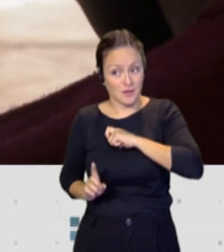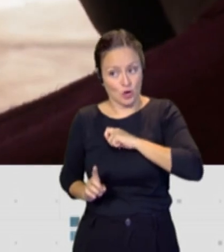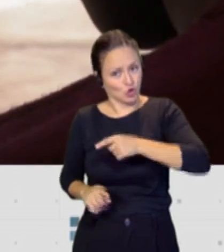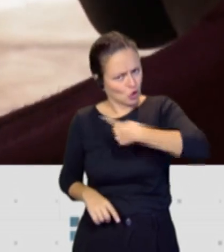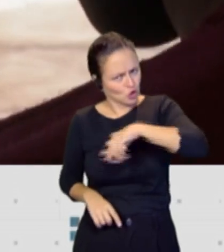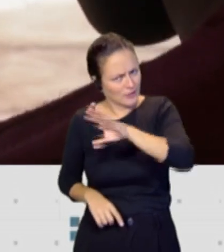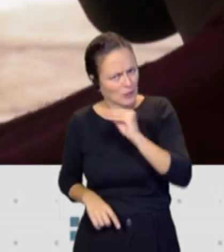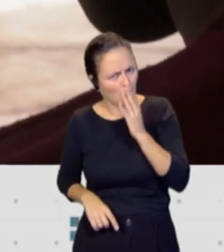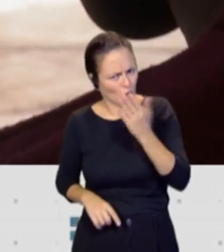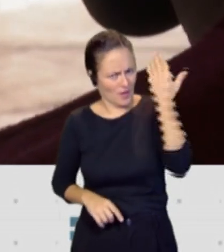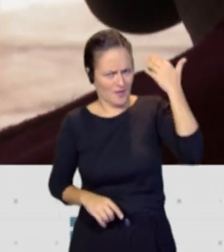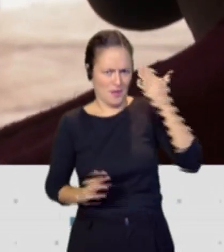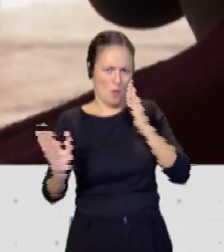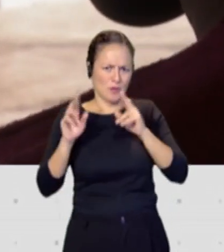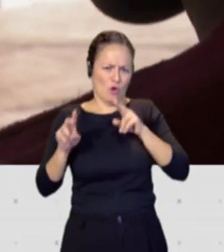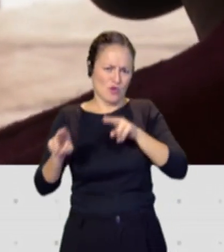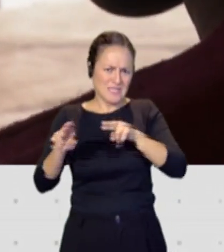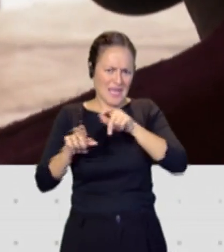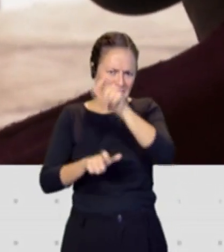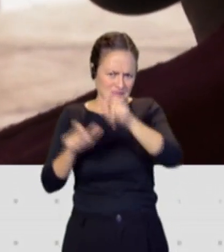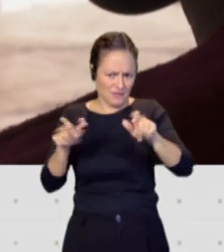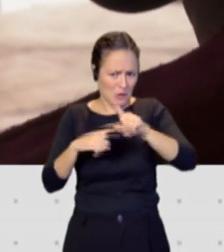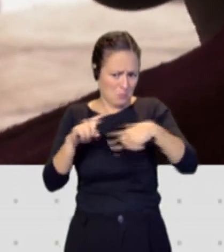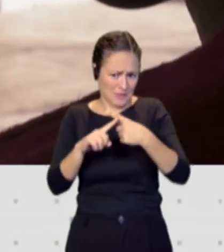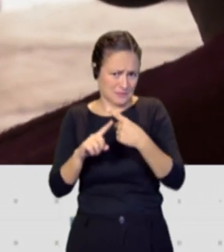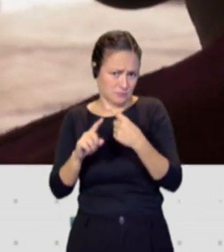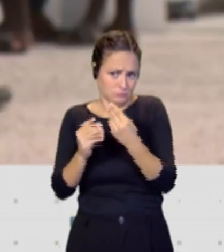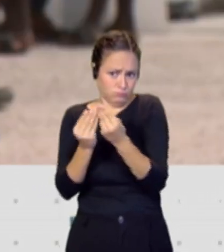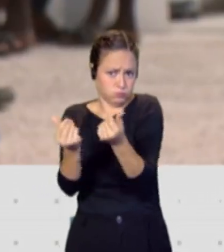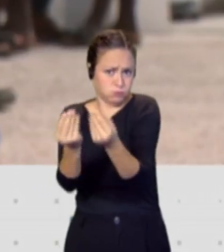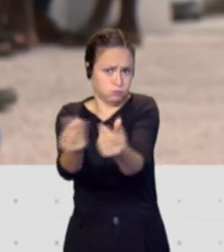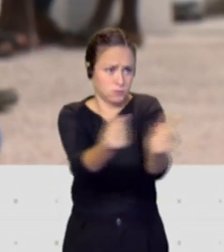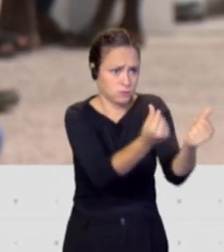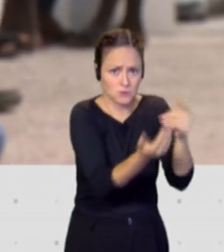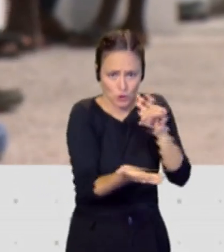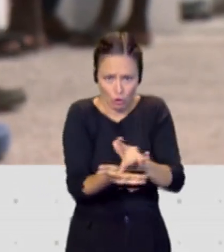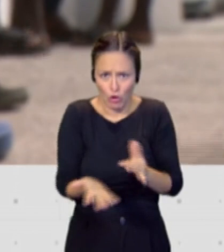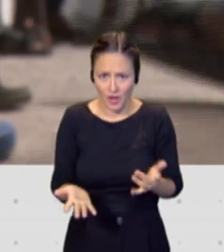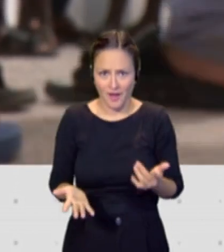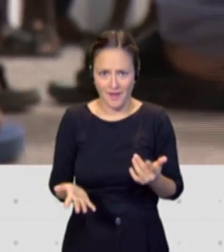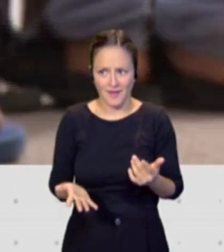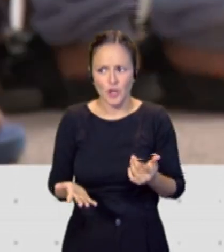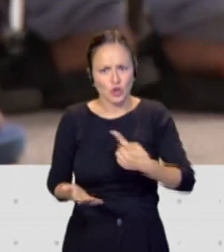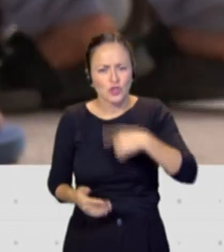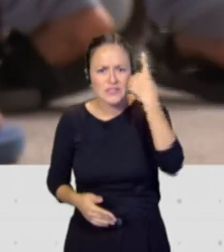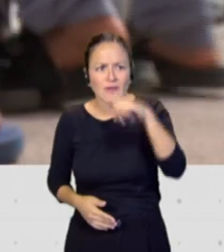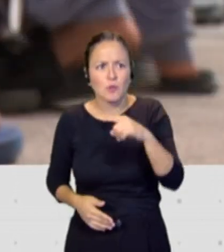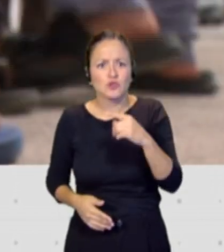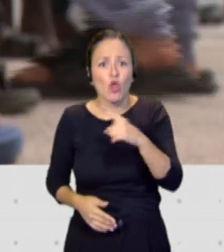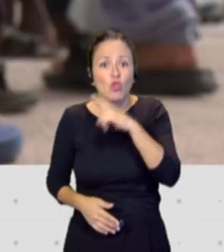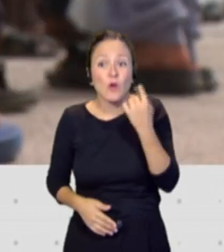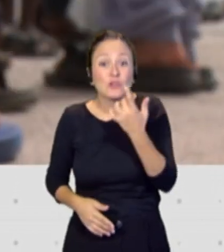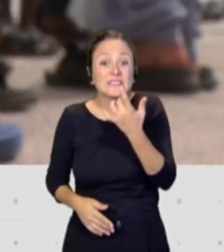la Guerra Civil y todas las desapariciones que hubo en aquel momento, entendemos lo que es hacer un duelo sin cuerpo.